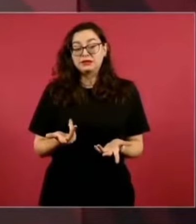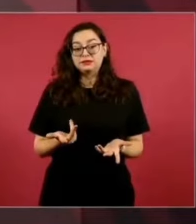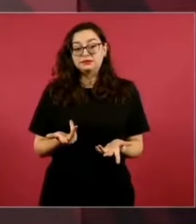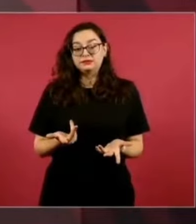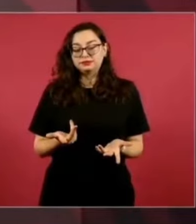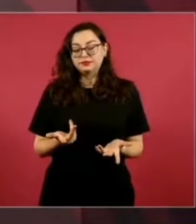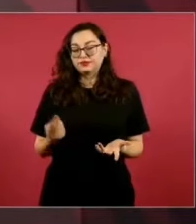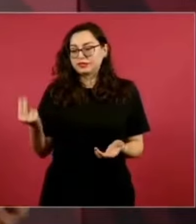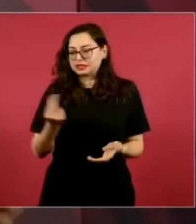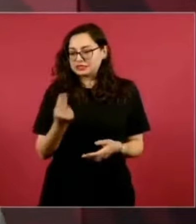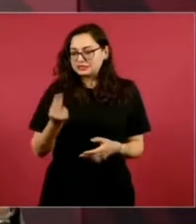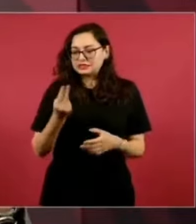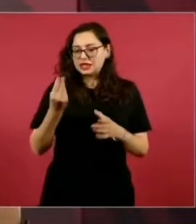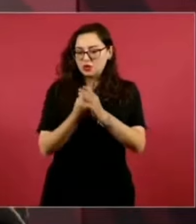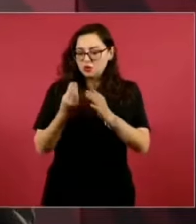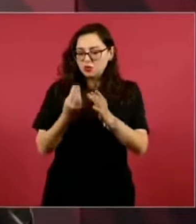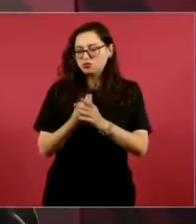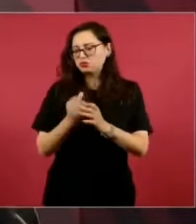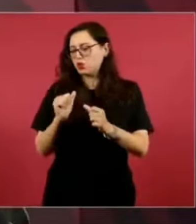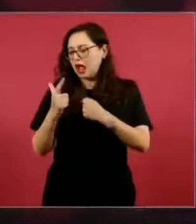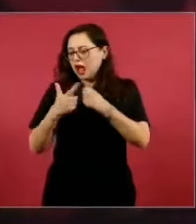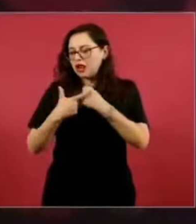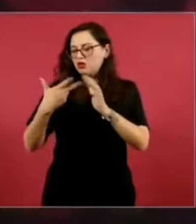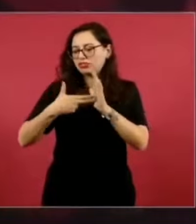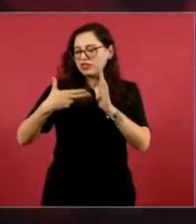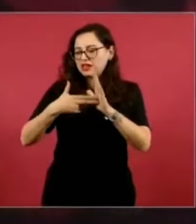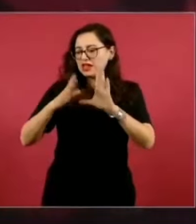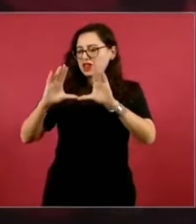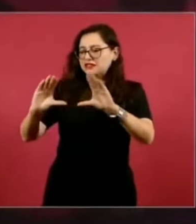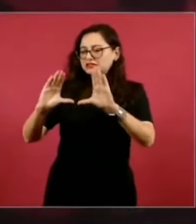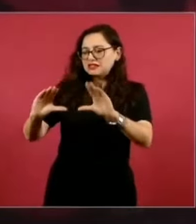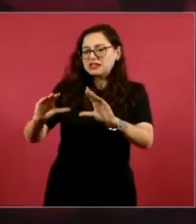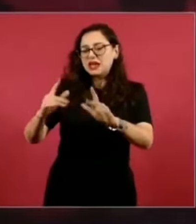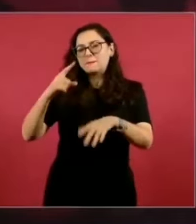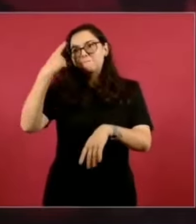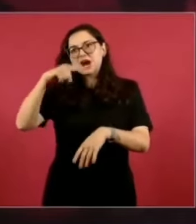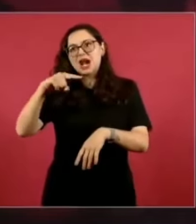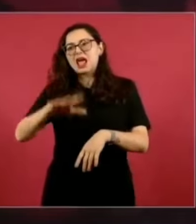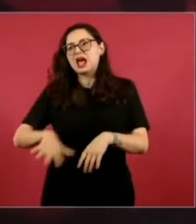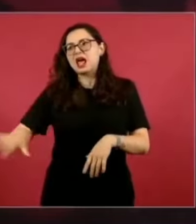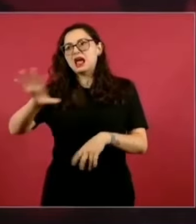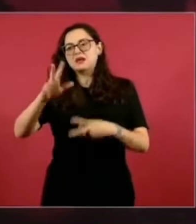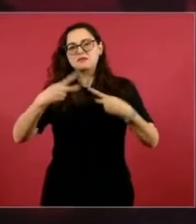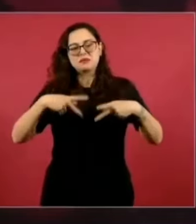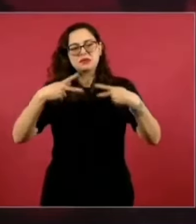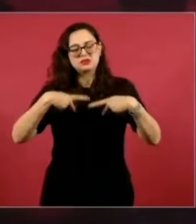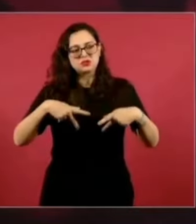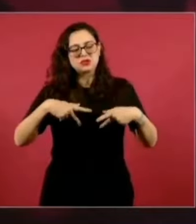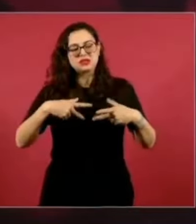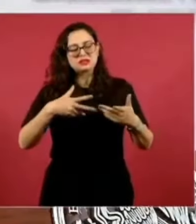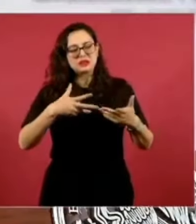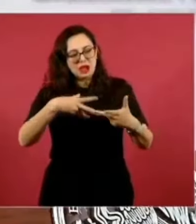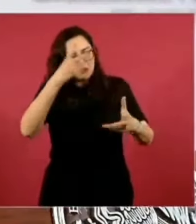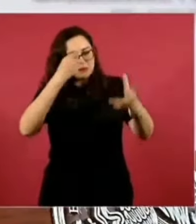seminario, pero con buena pedagogía